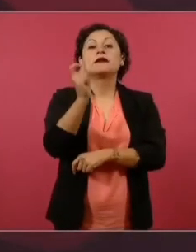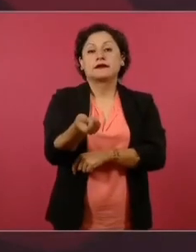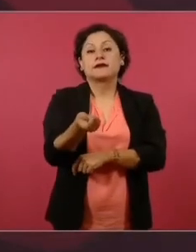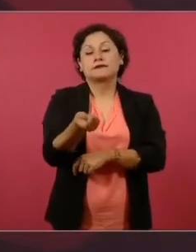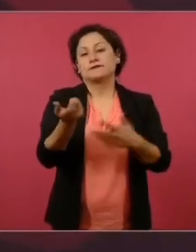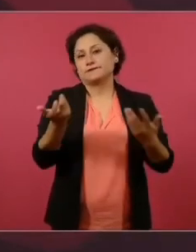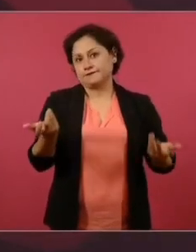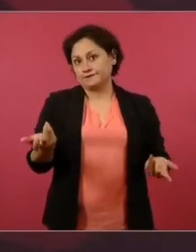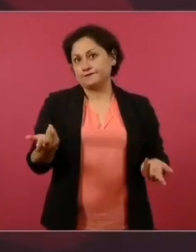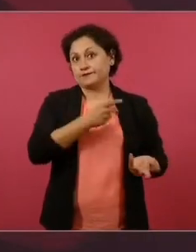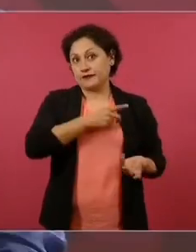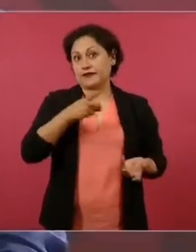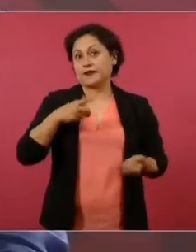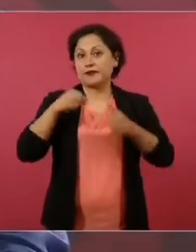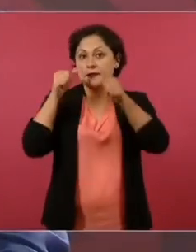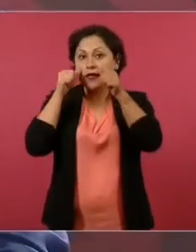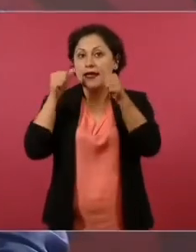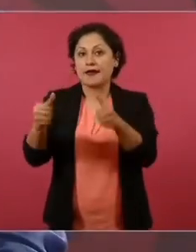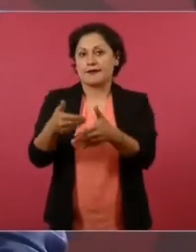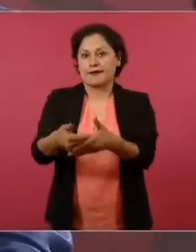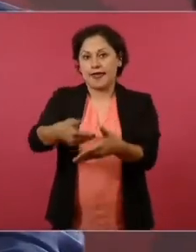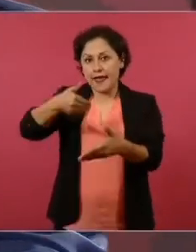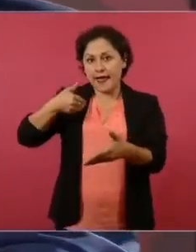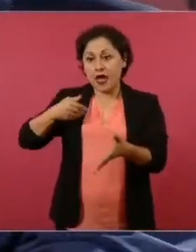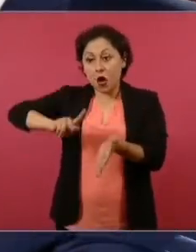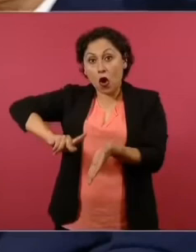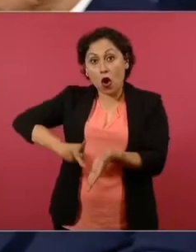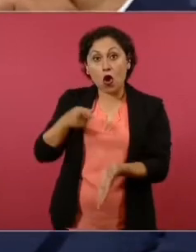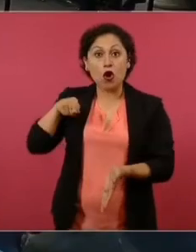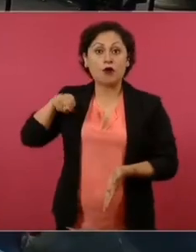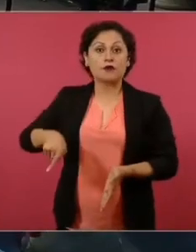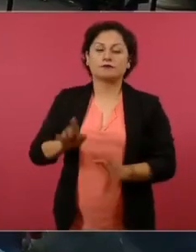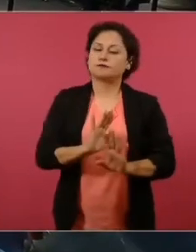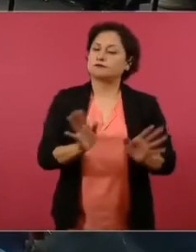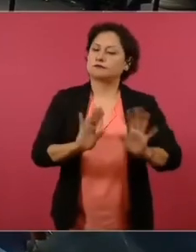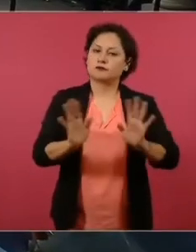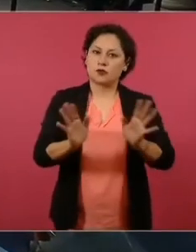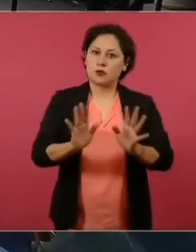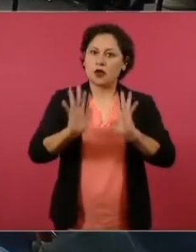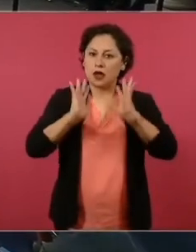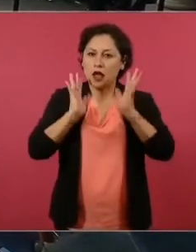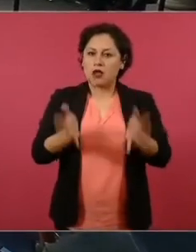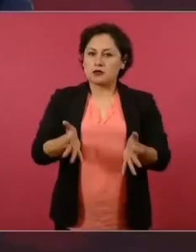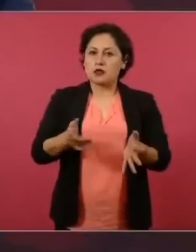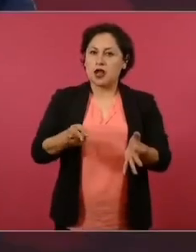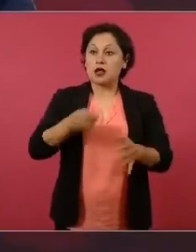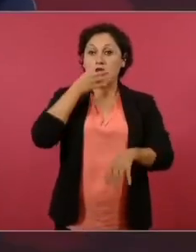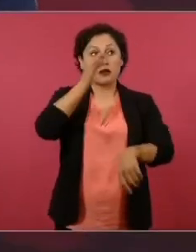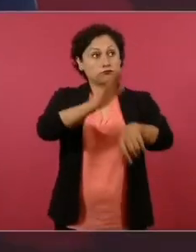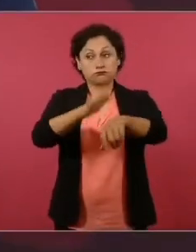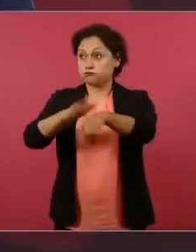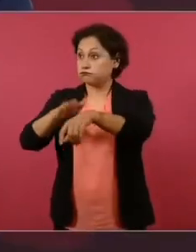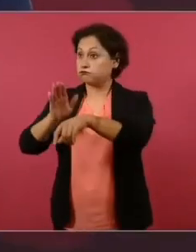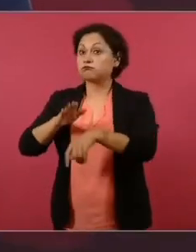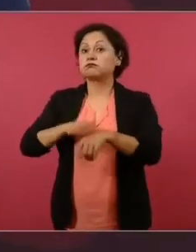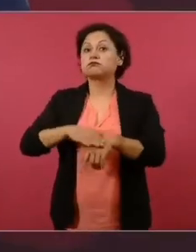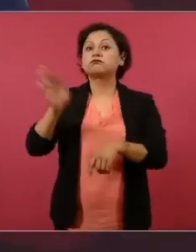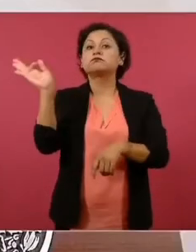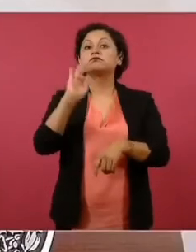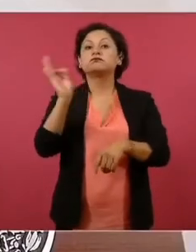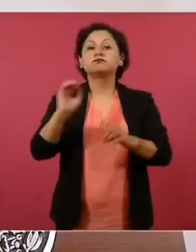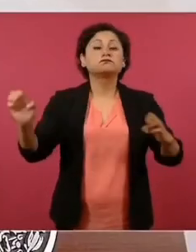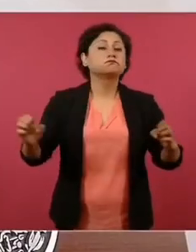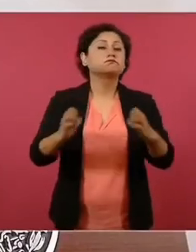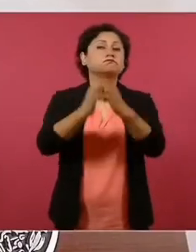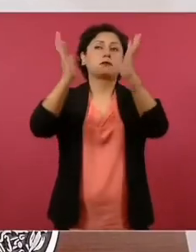a lo de la no repetición, ya queda establecido que si hay un derrumbe no es que se diga